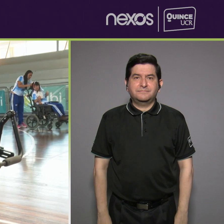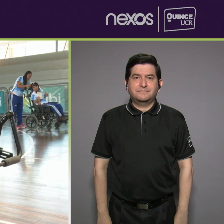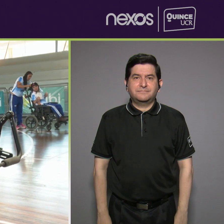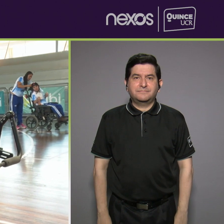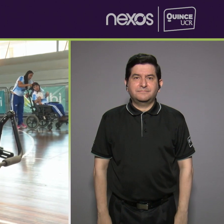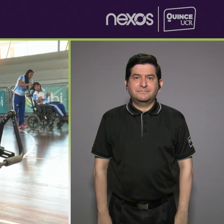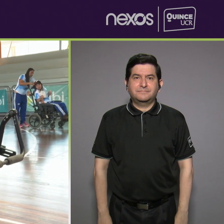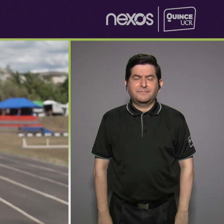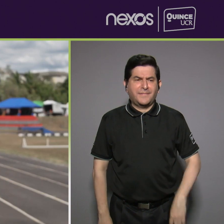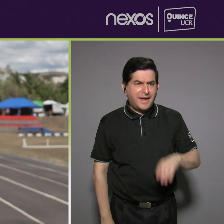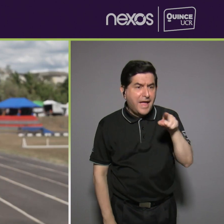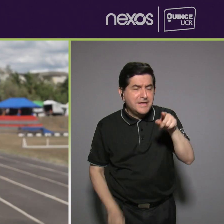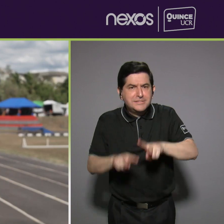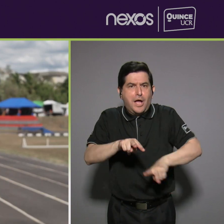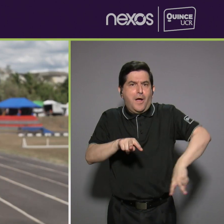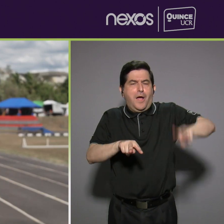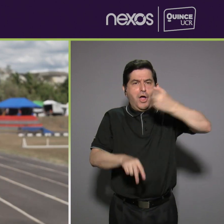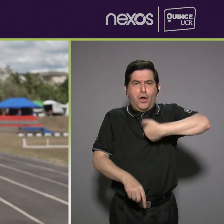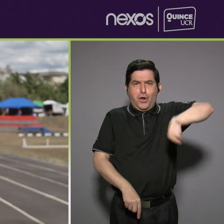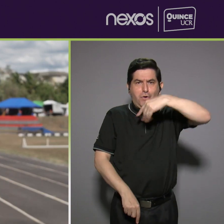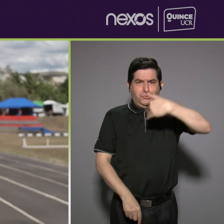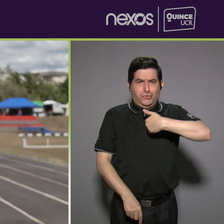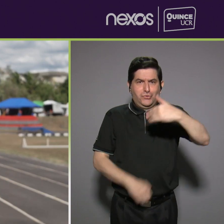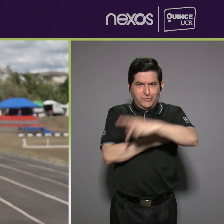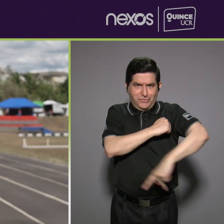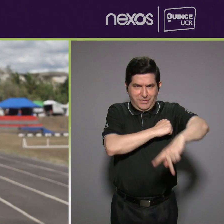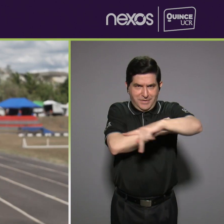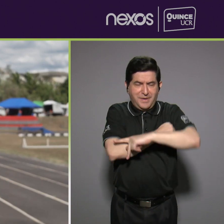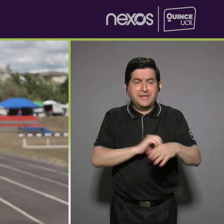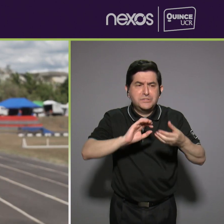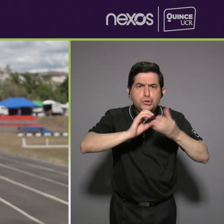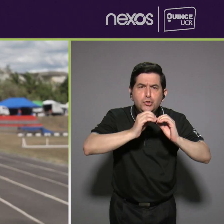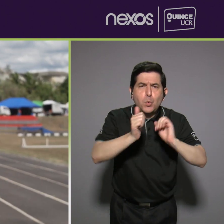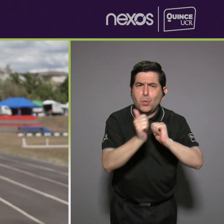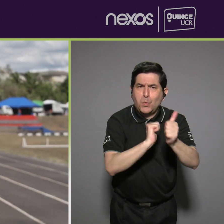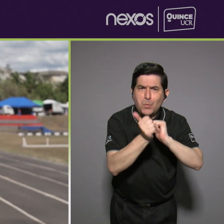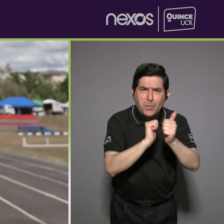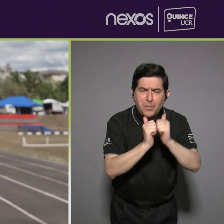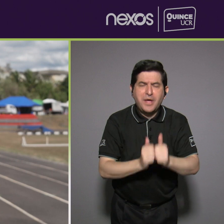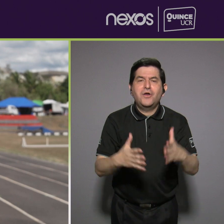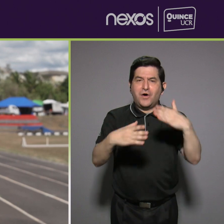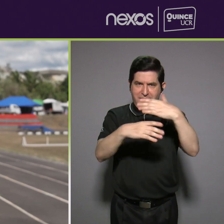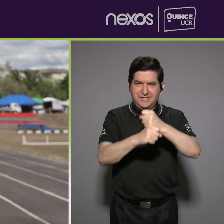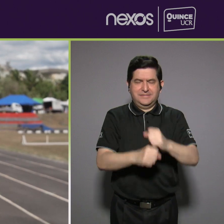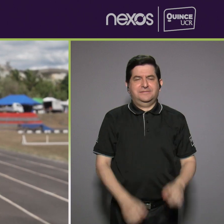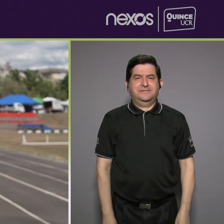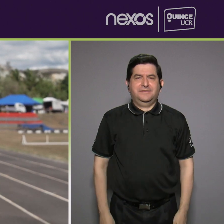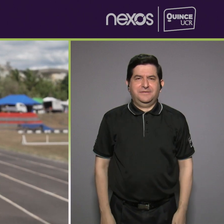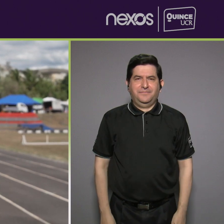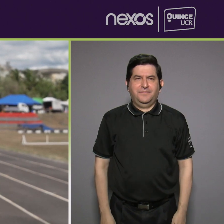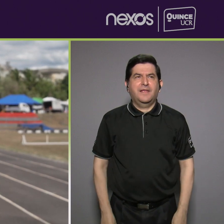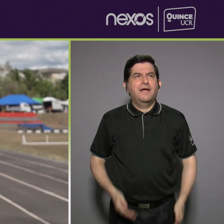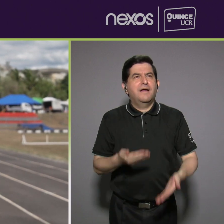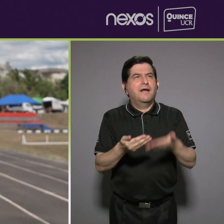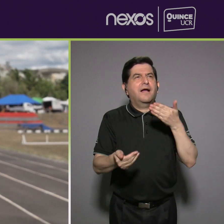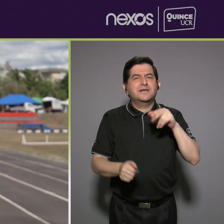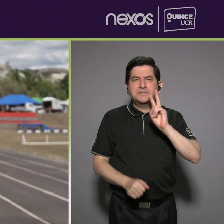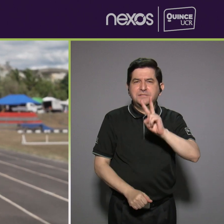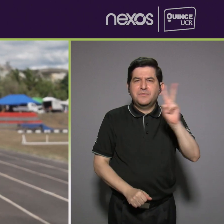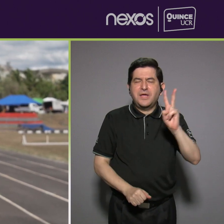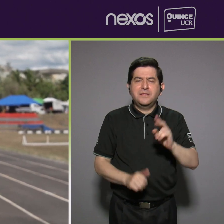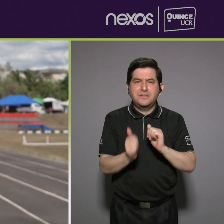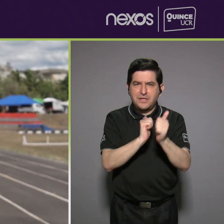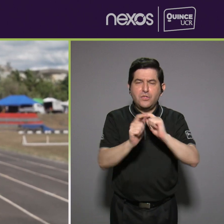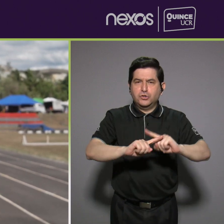Y eso es una ventaja que tenemos nosotros como país, en la cantidad de deportes que hacemos, que son cerca de 22